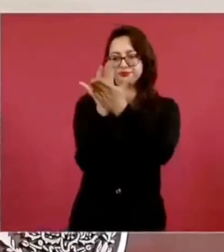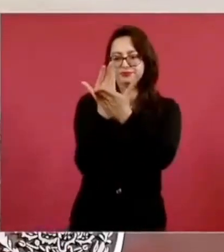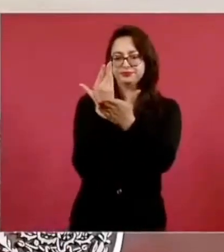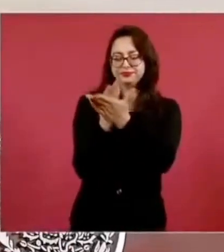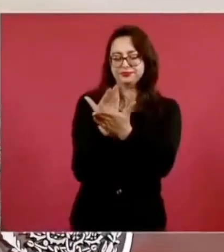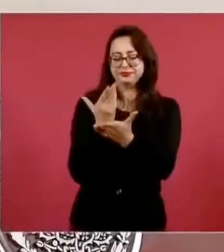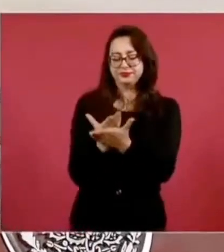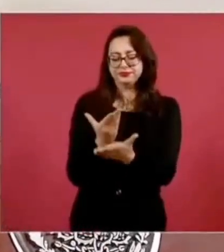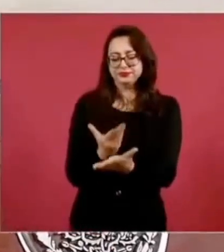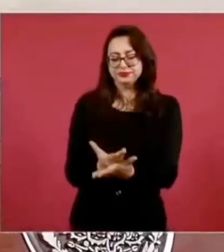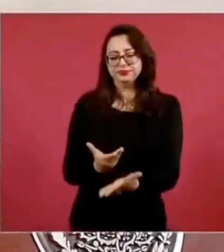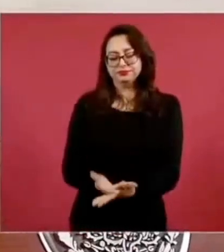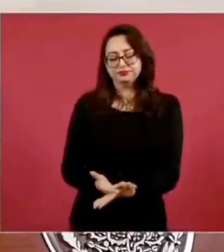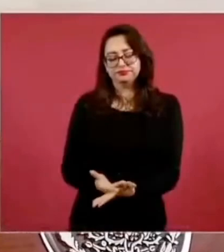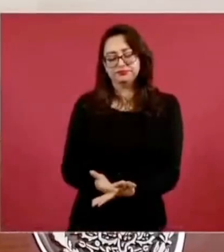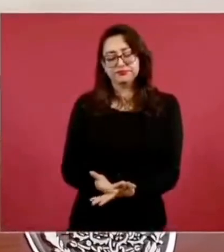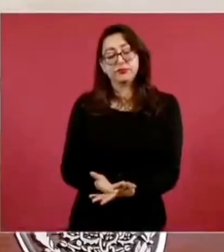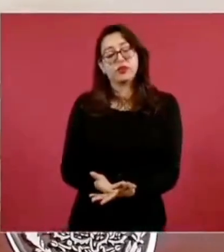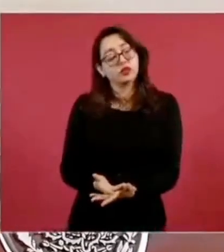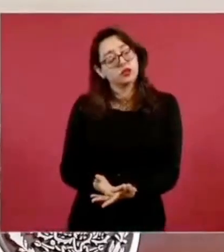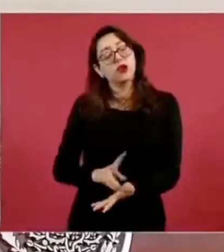pues una modificación